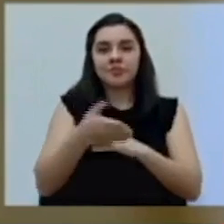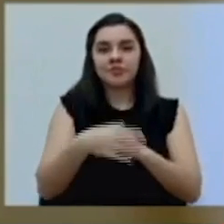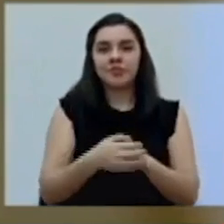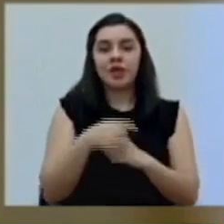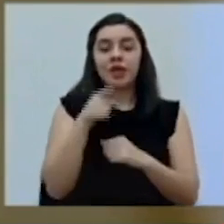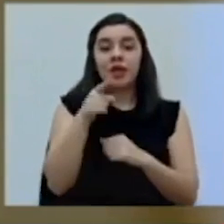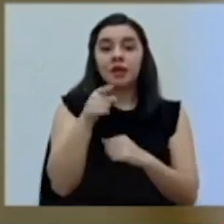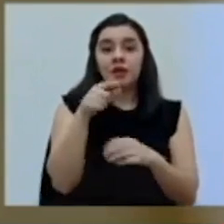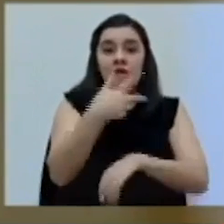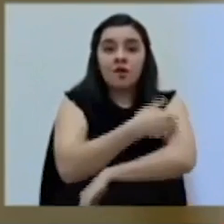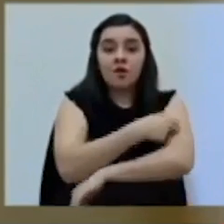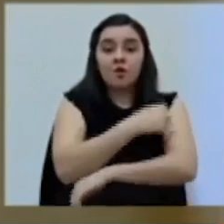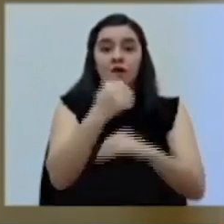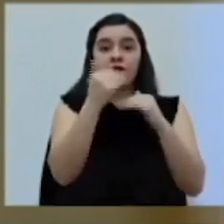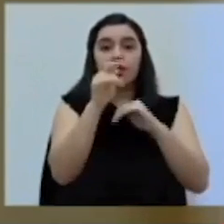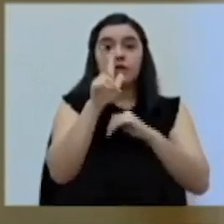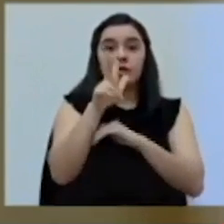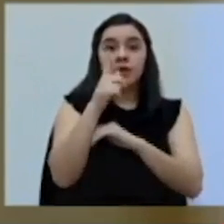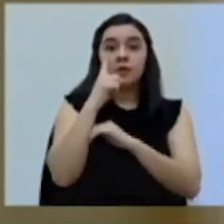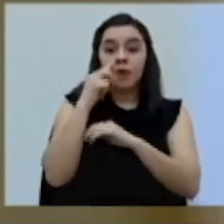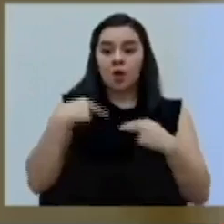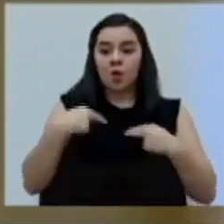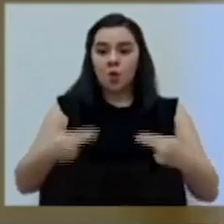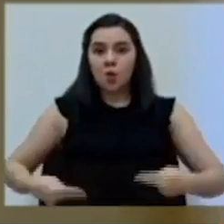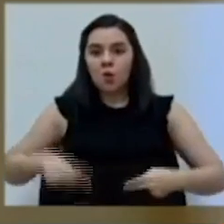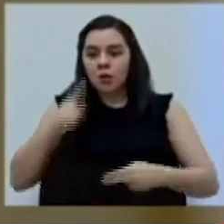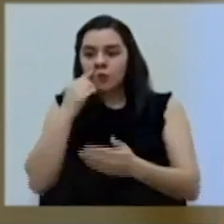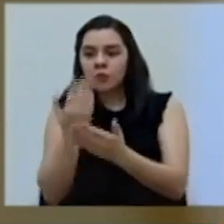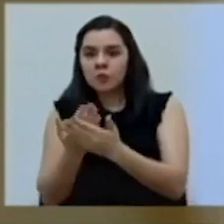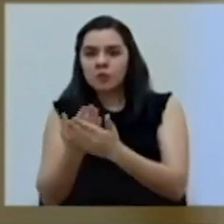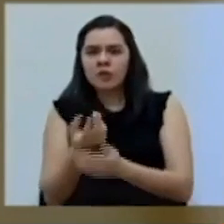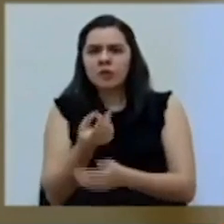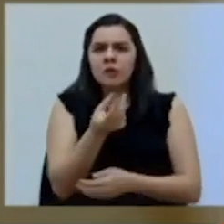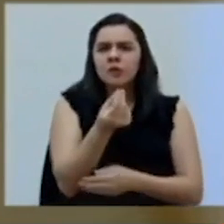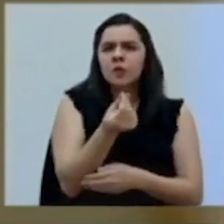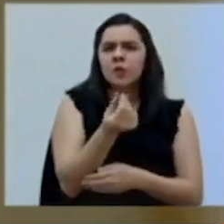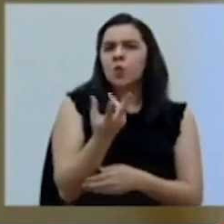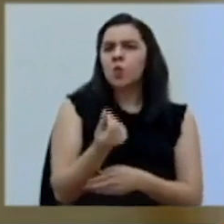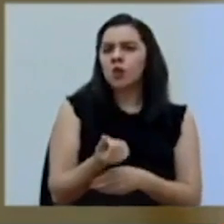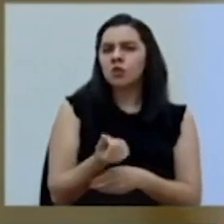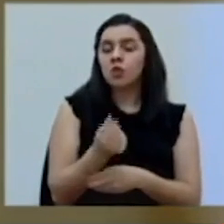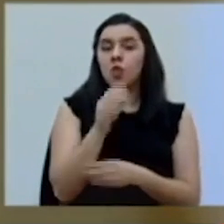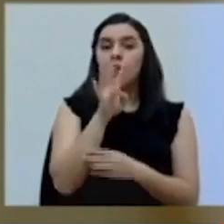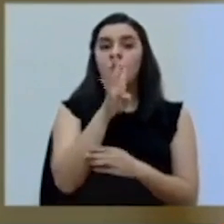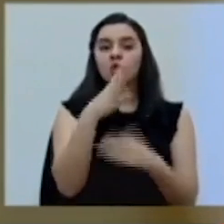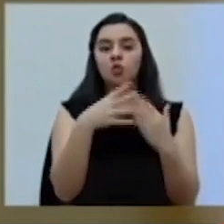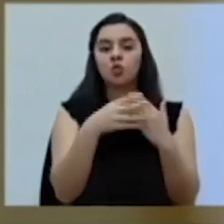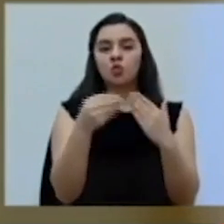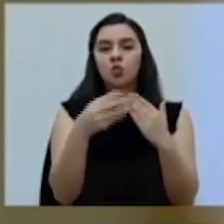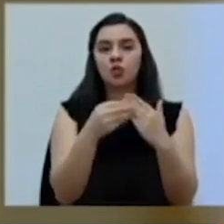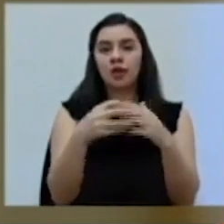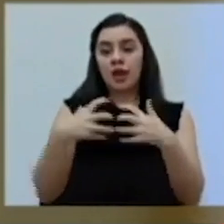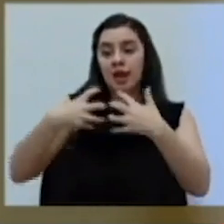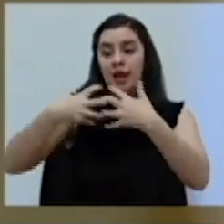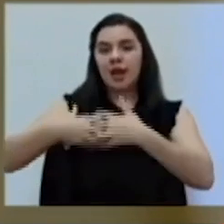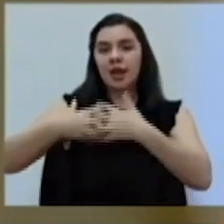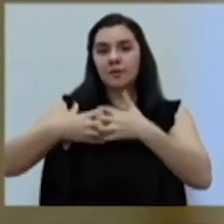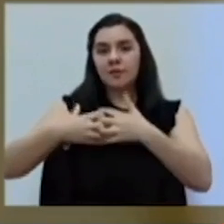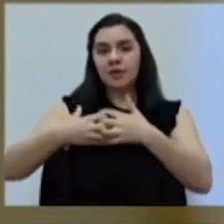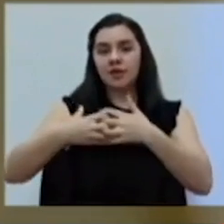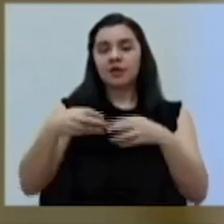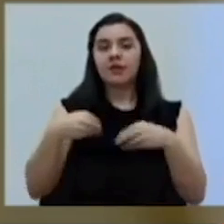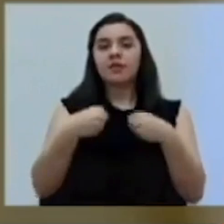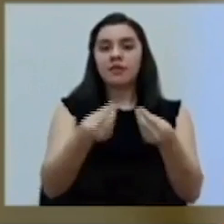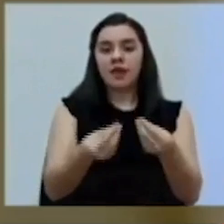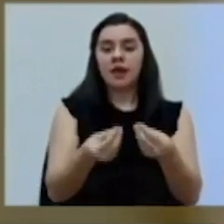en fase 3 de investigación en humanos y el costo será de 4 dólares. La empresa la da a precio de